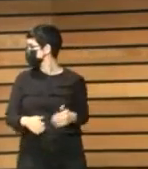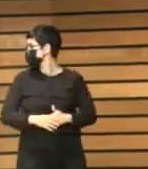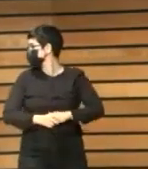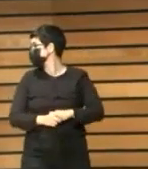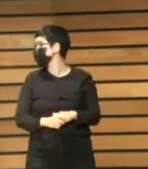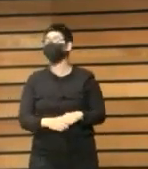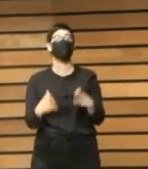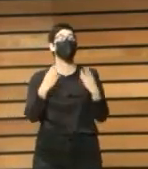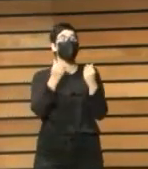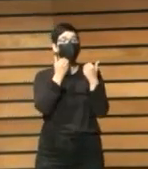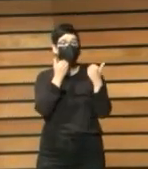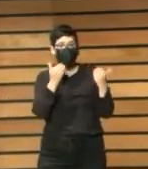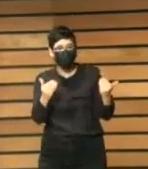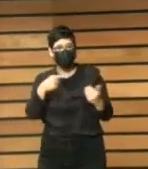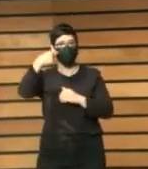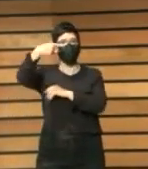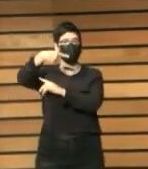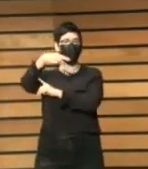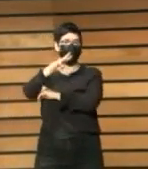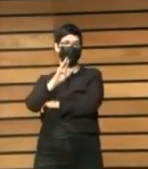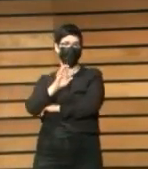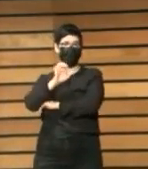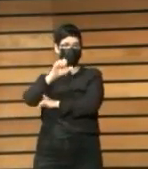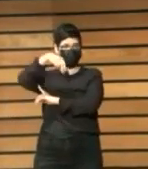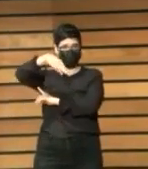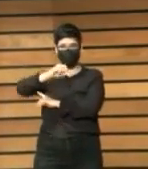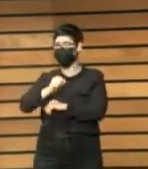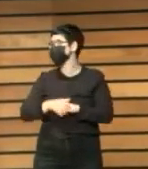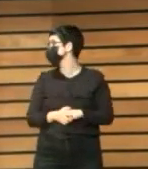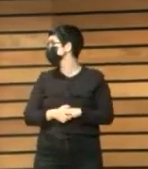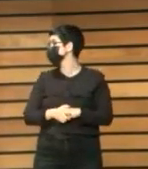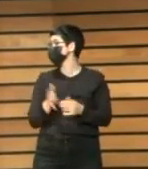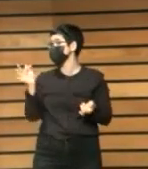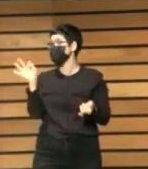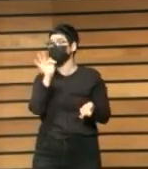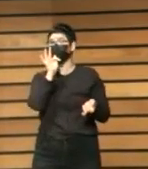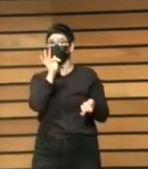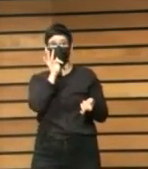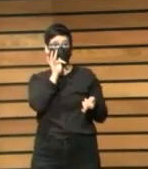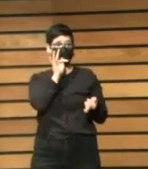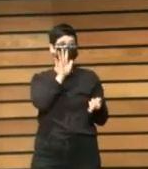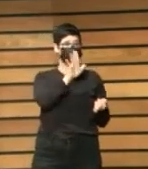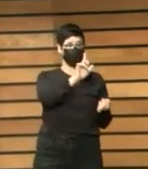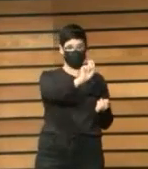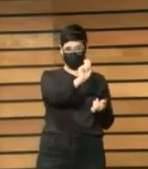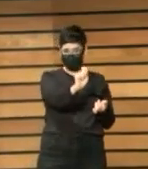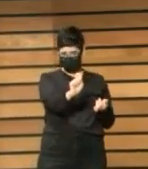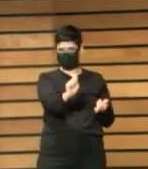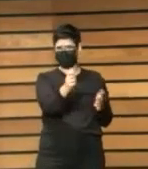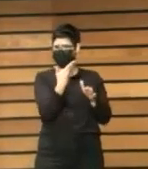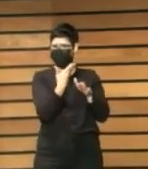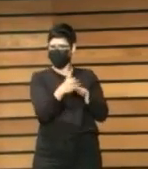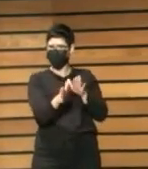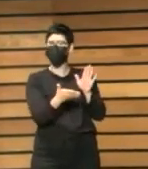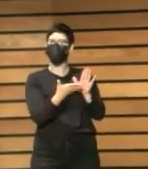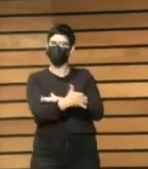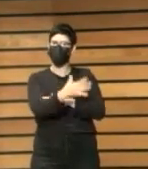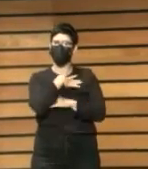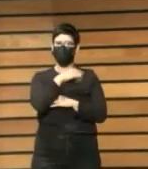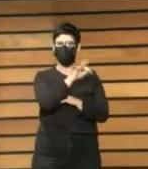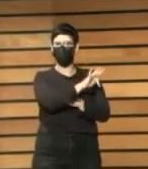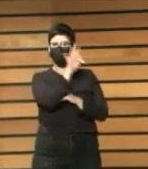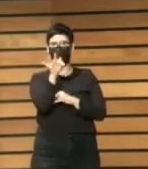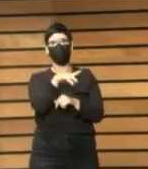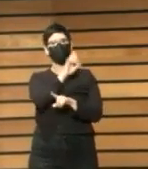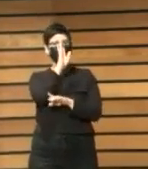Bueno, muchas gracias Gemma. Bueno, como nos quedan cinco minutos yo creo que lo mejor sería directamente pasar